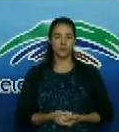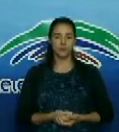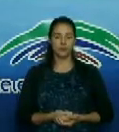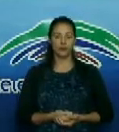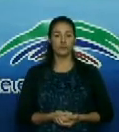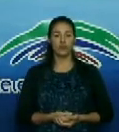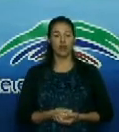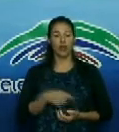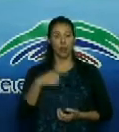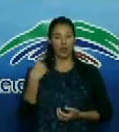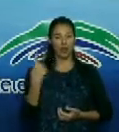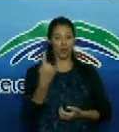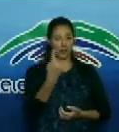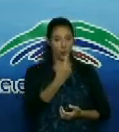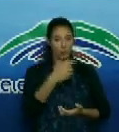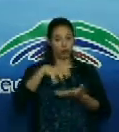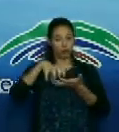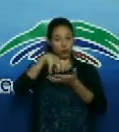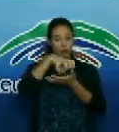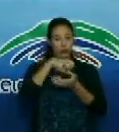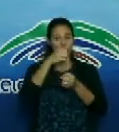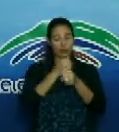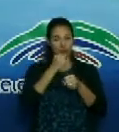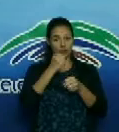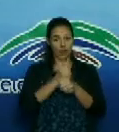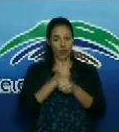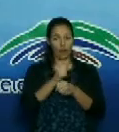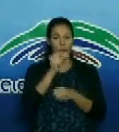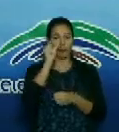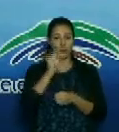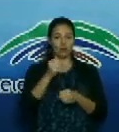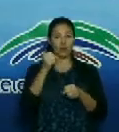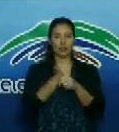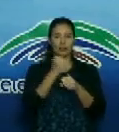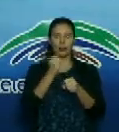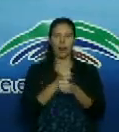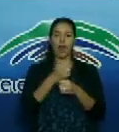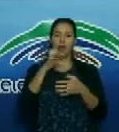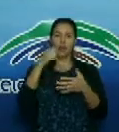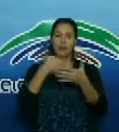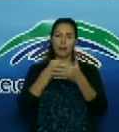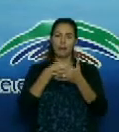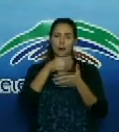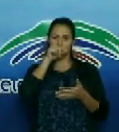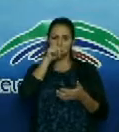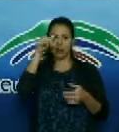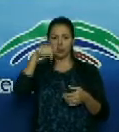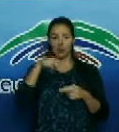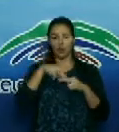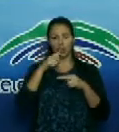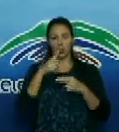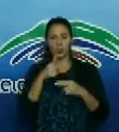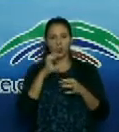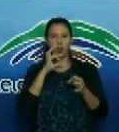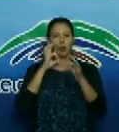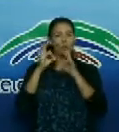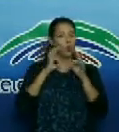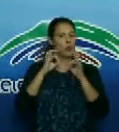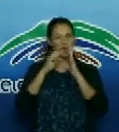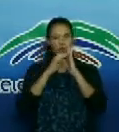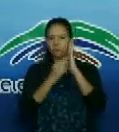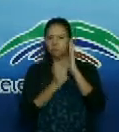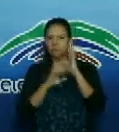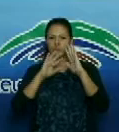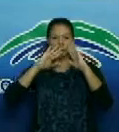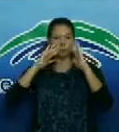Desde sus puestos laborales, los trabajadores de la empresa avícola de Holguín extreman las medidas sanitarias para no detenerse en su